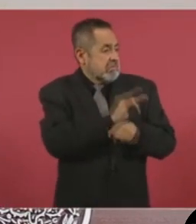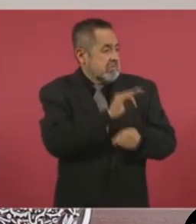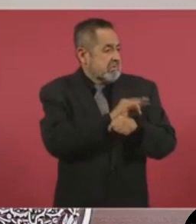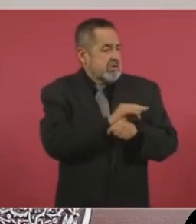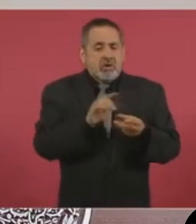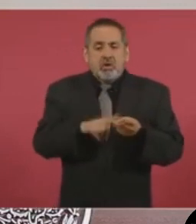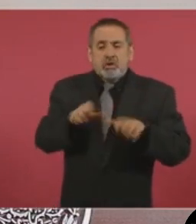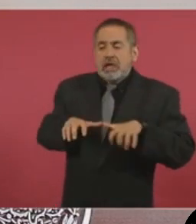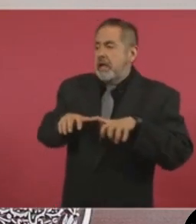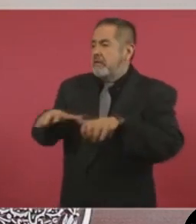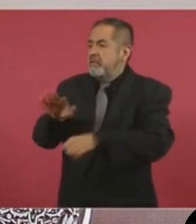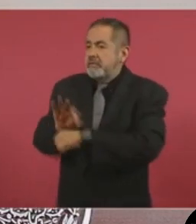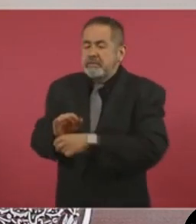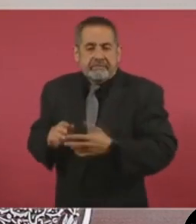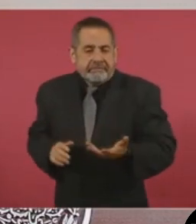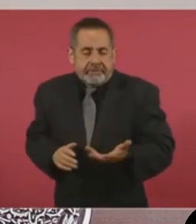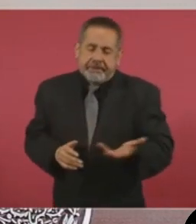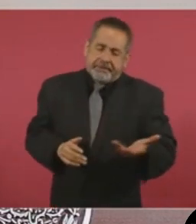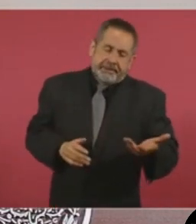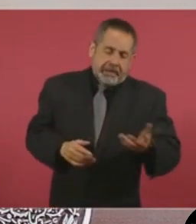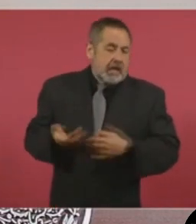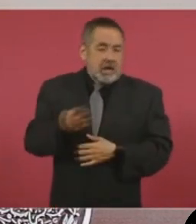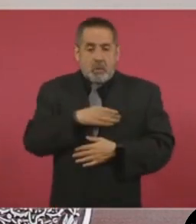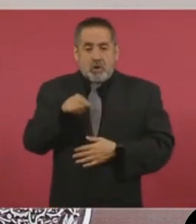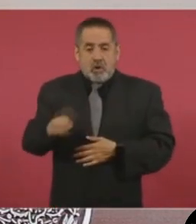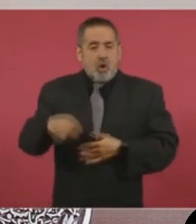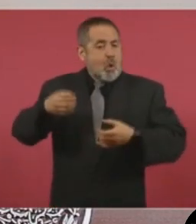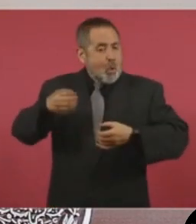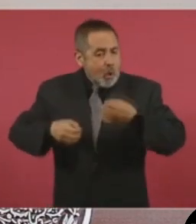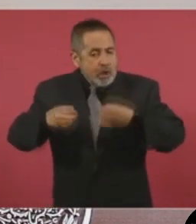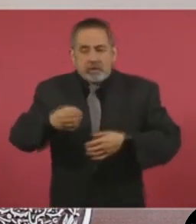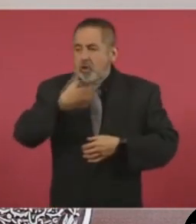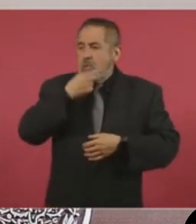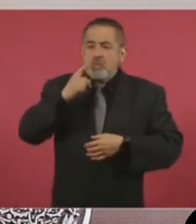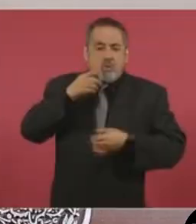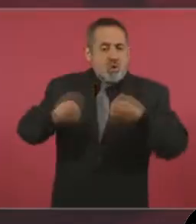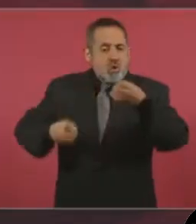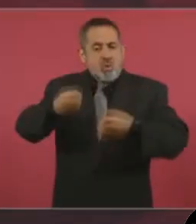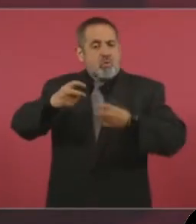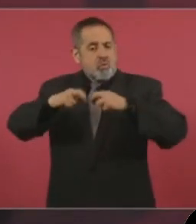Entonces, qué bueno que jueces, magistrados, ministros